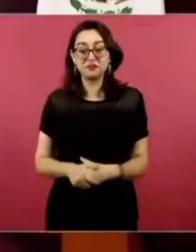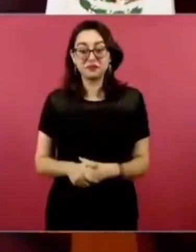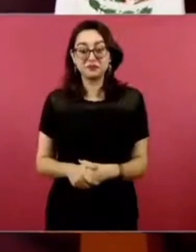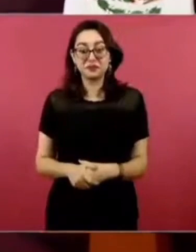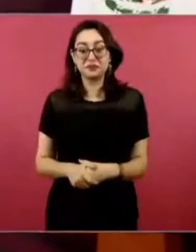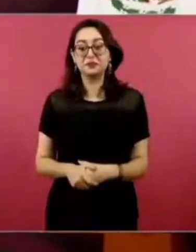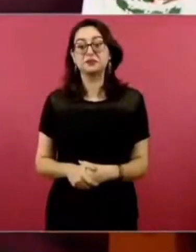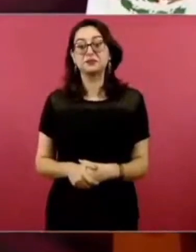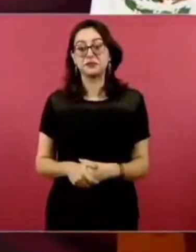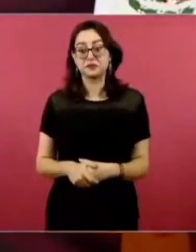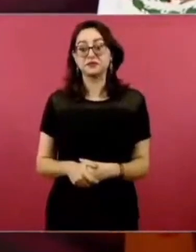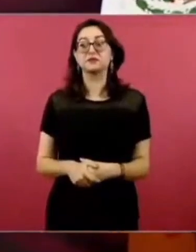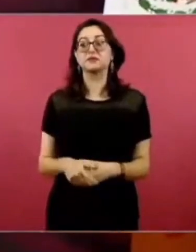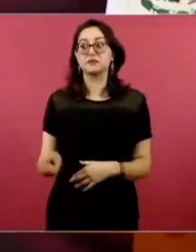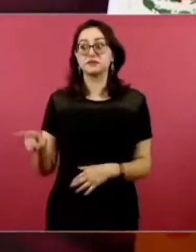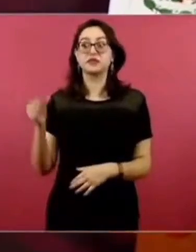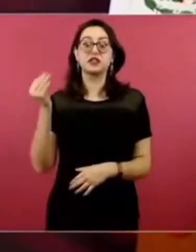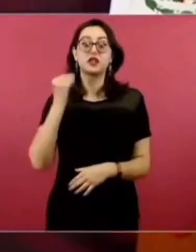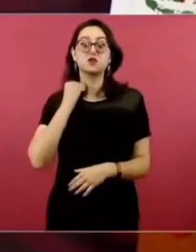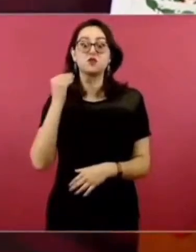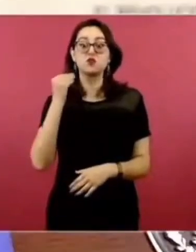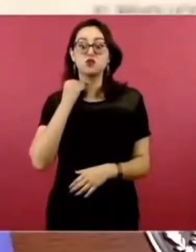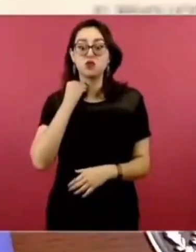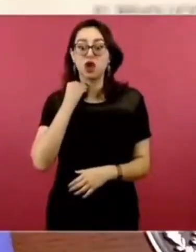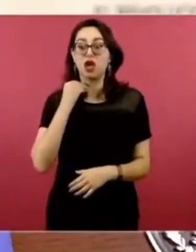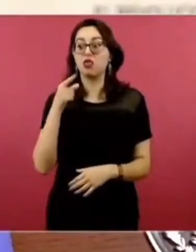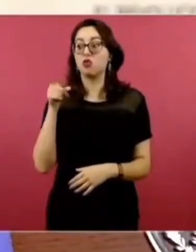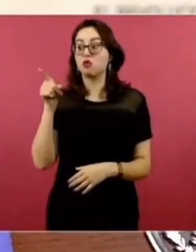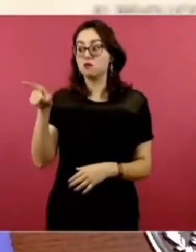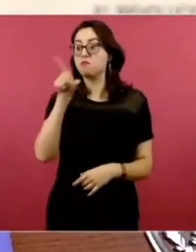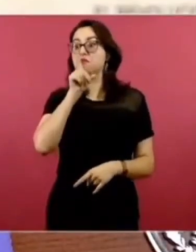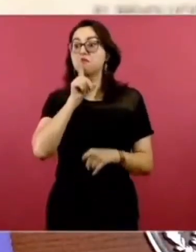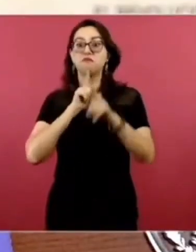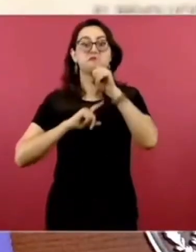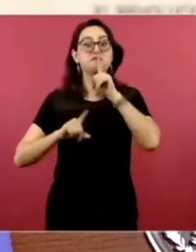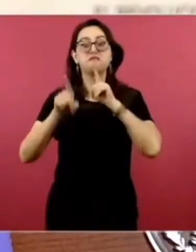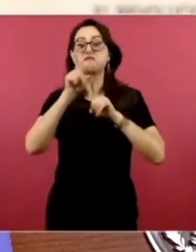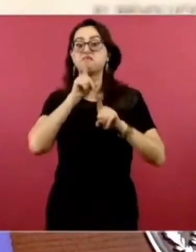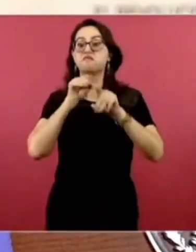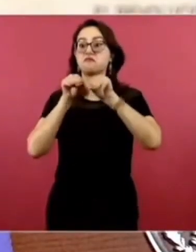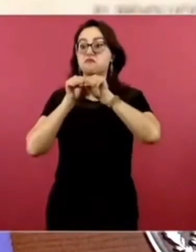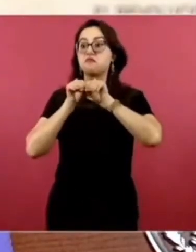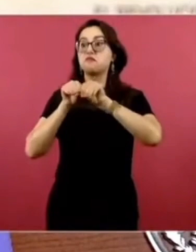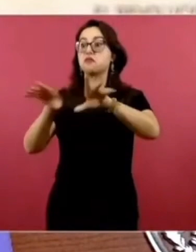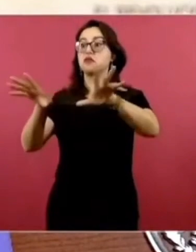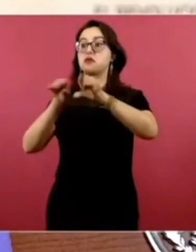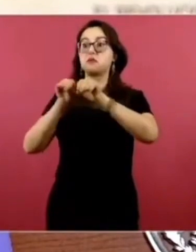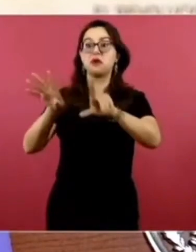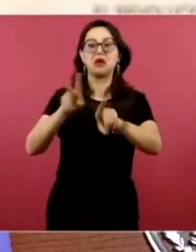por difamación y daño moral.